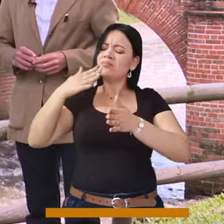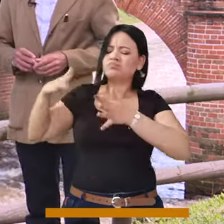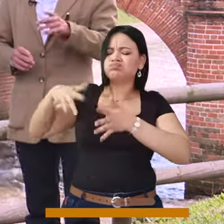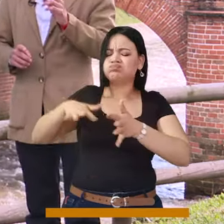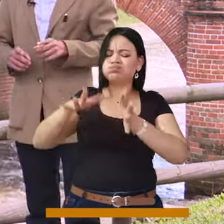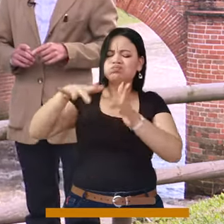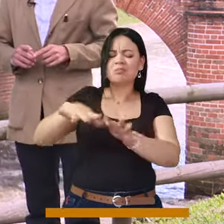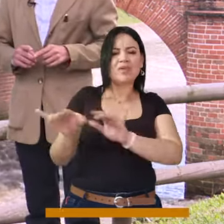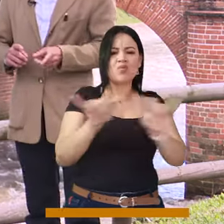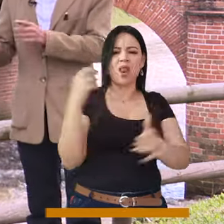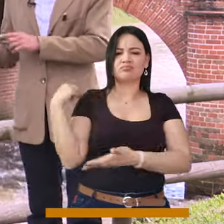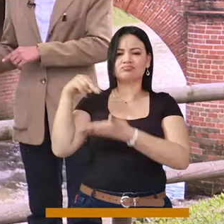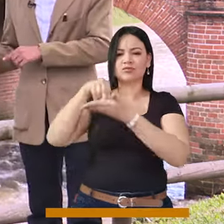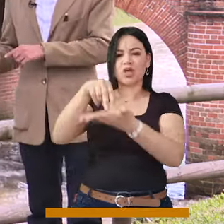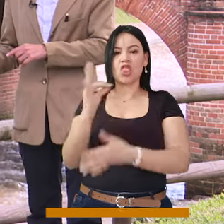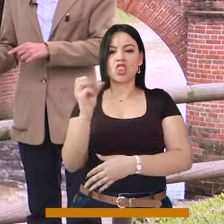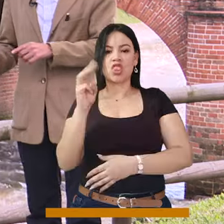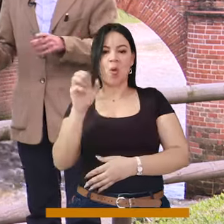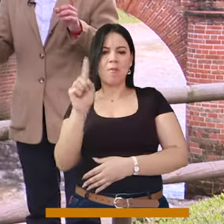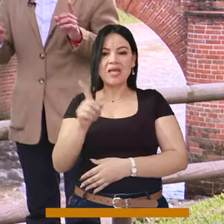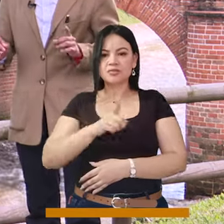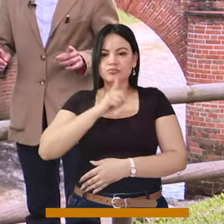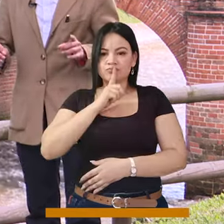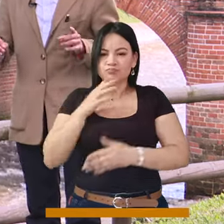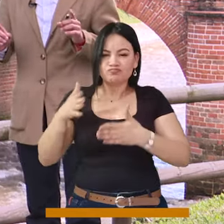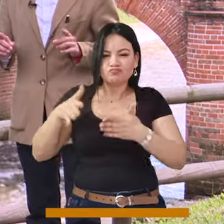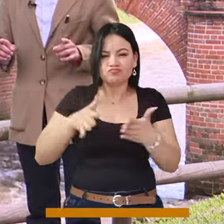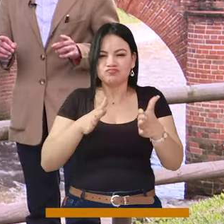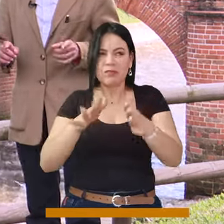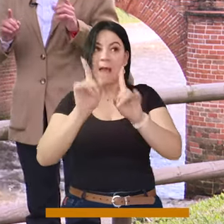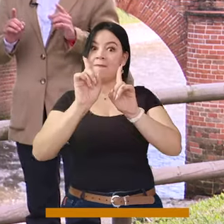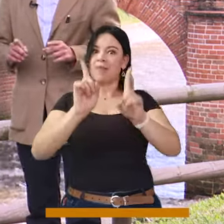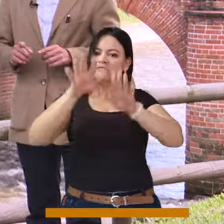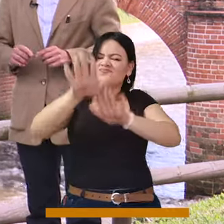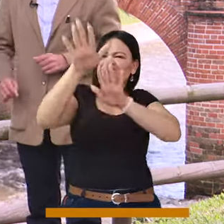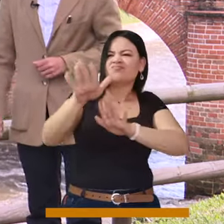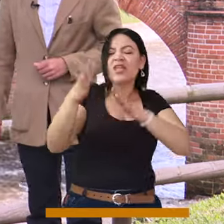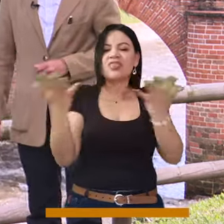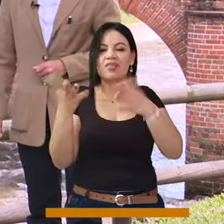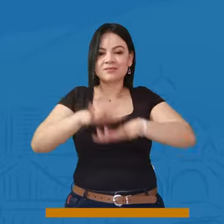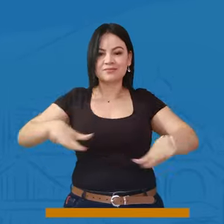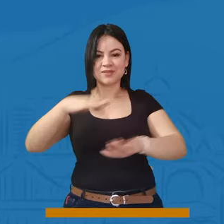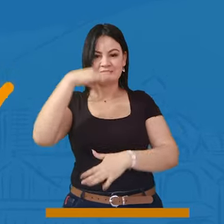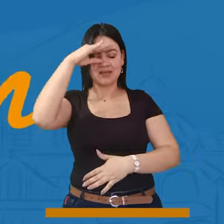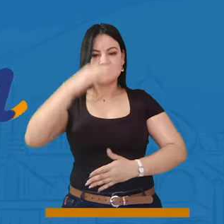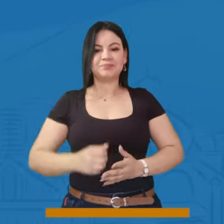Carrasquilla, silencioso, siempre al margen, pero con bastante protagonismo dentro del urbanismo de Medellín.